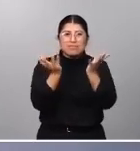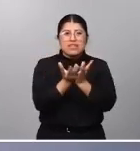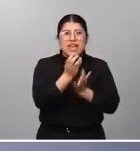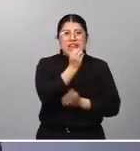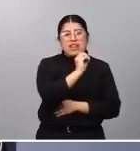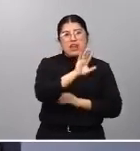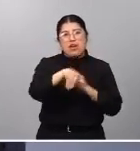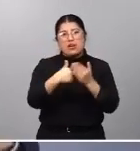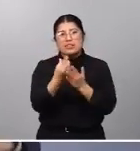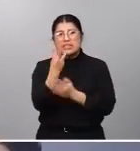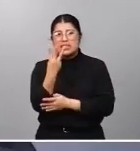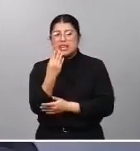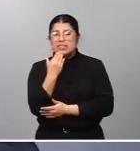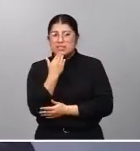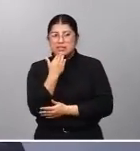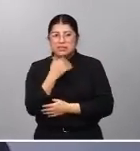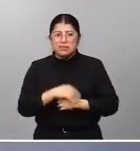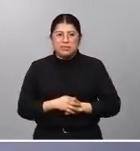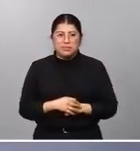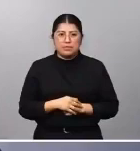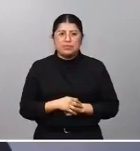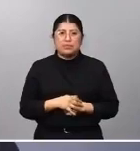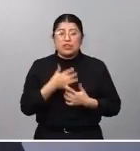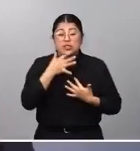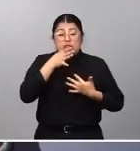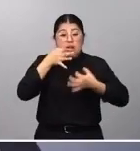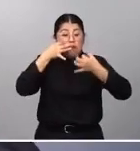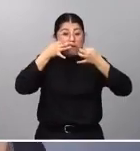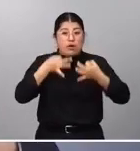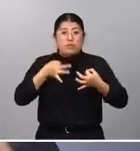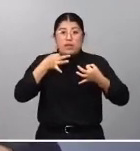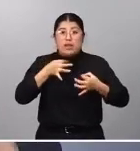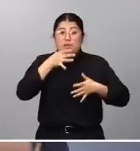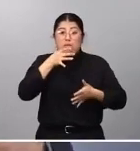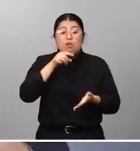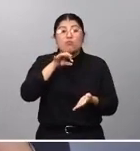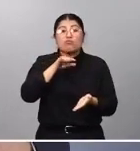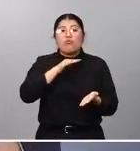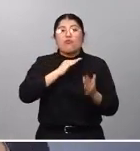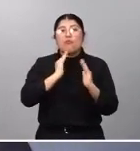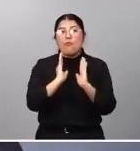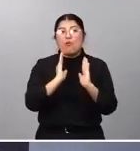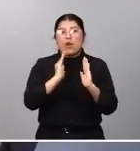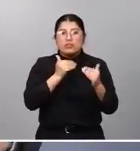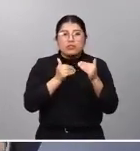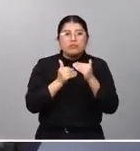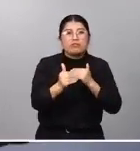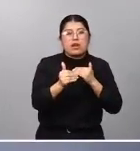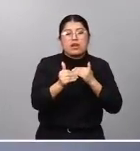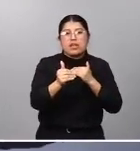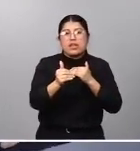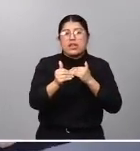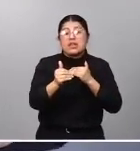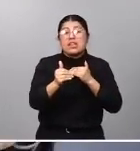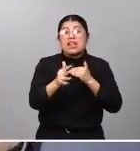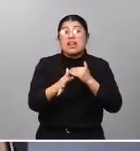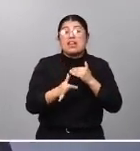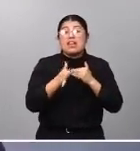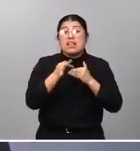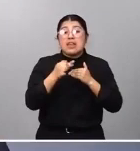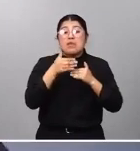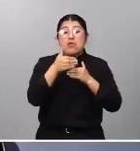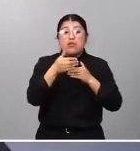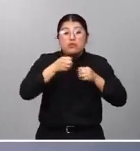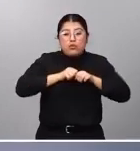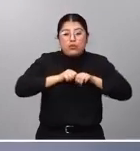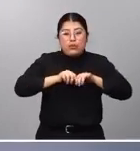cero a tres años, pero es muy importante que se produzca esta formalización porque constituye un punto de partida para su eventual extensión en el